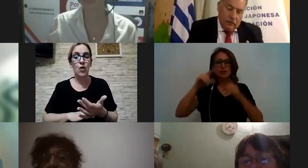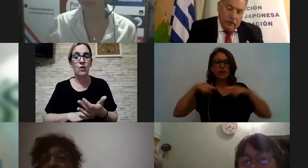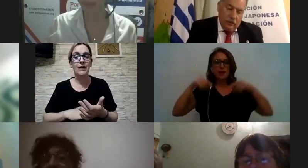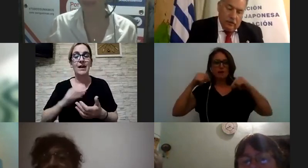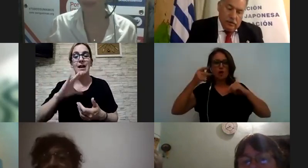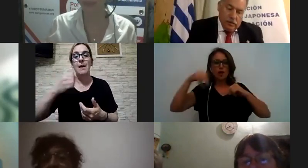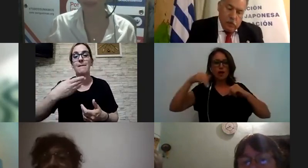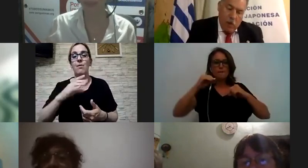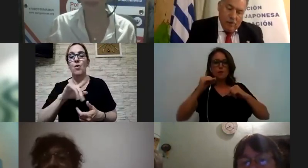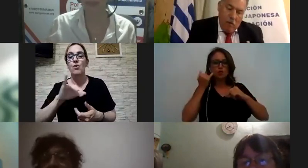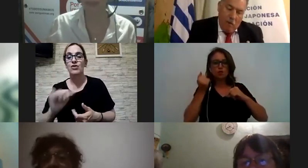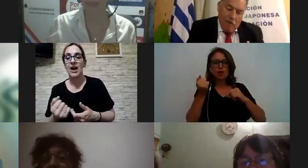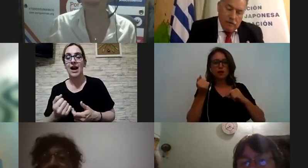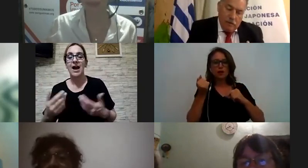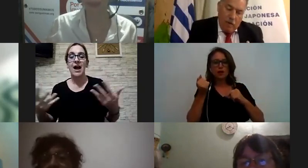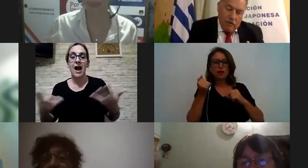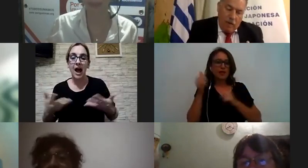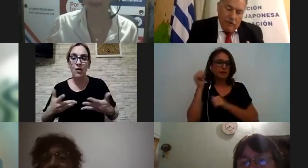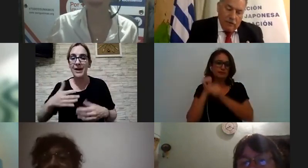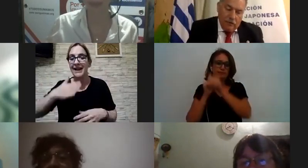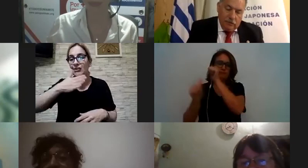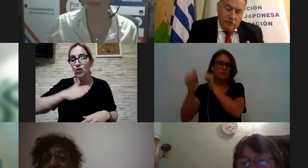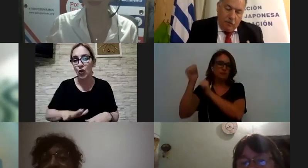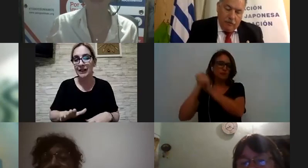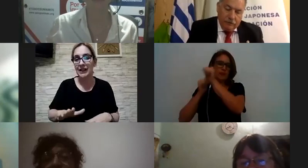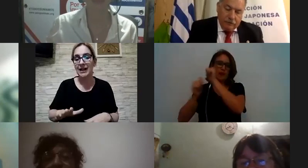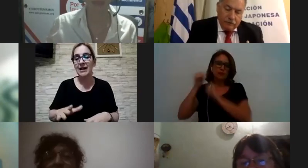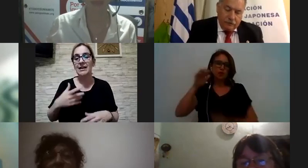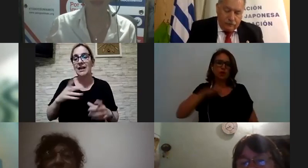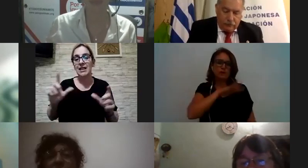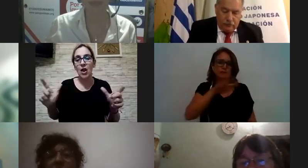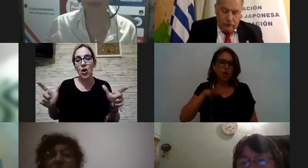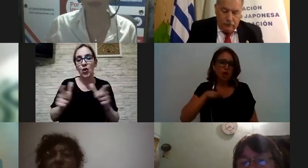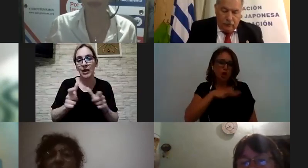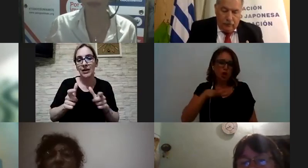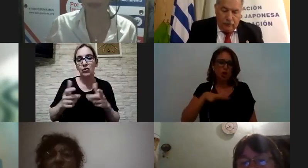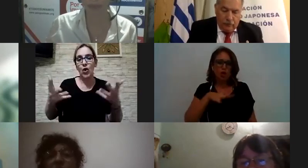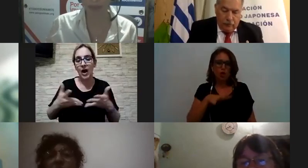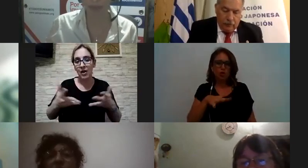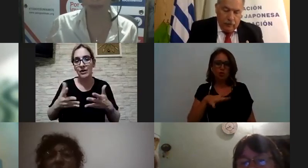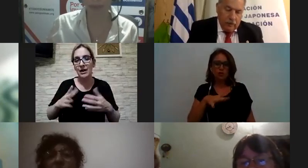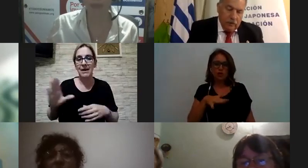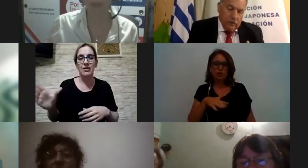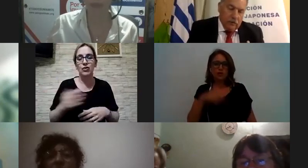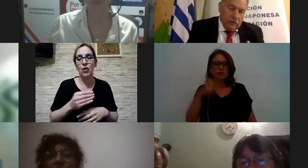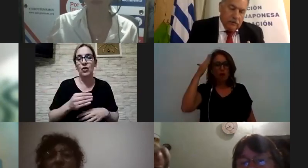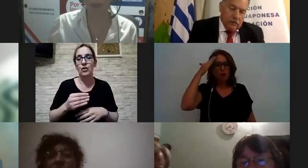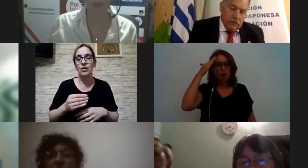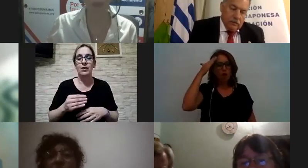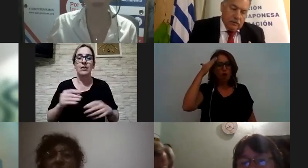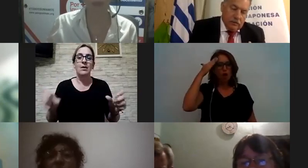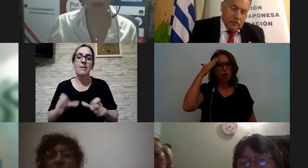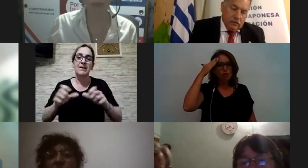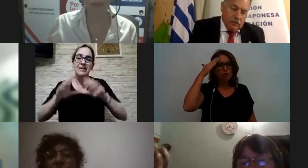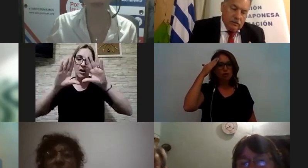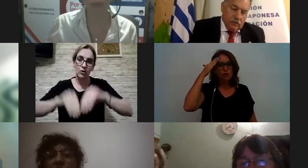y digamos fue una cuestión histórica y de contexto digamos la mayoría que hay es sobre experiencias en la parte